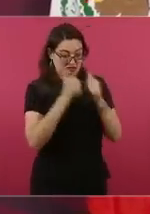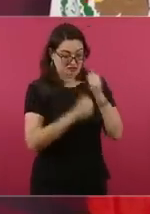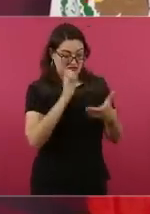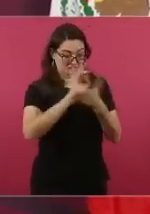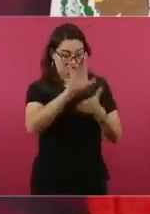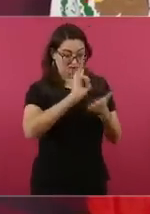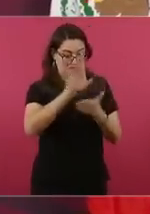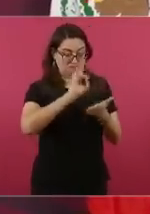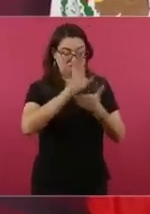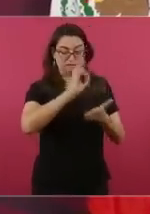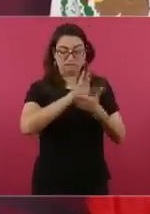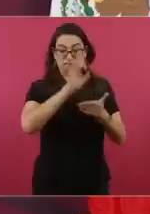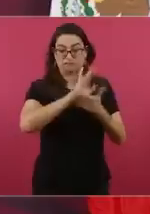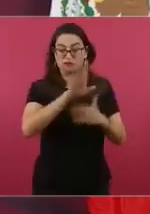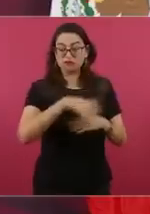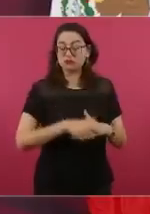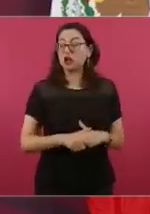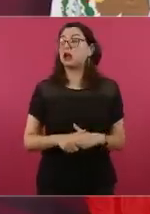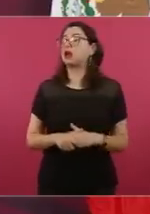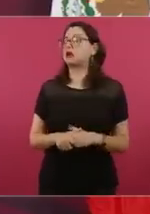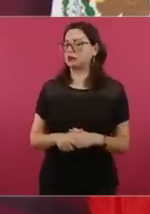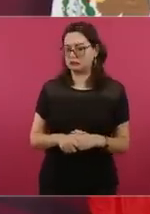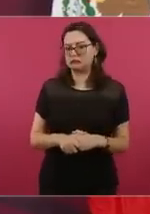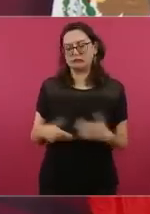Pero de este tema que es central,